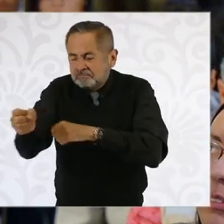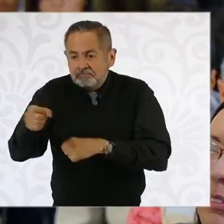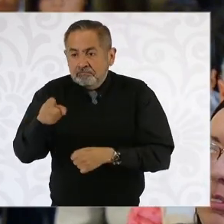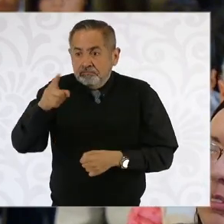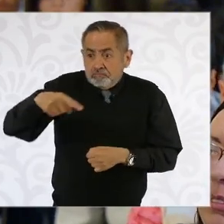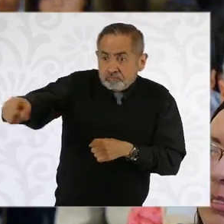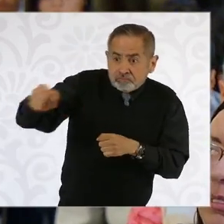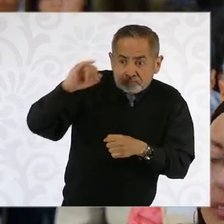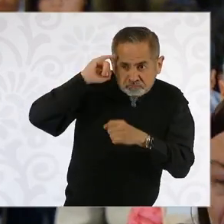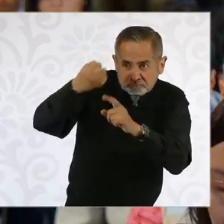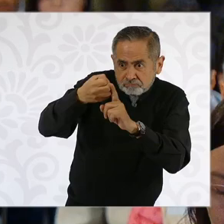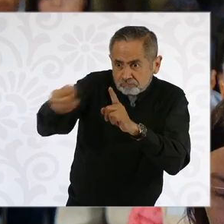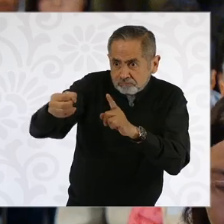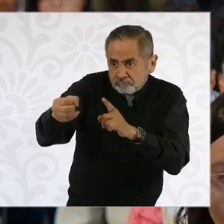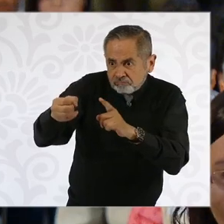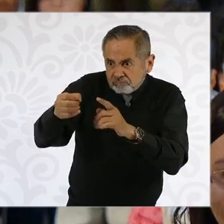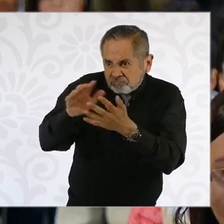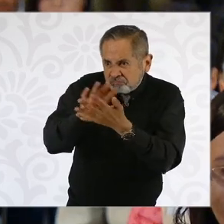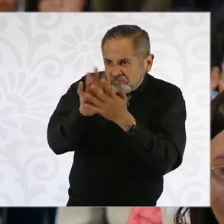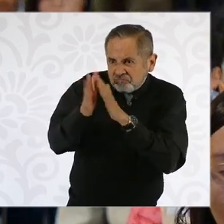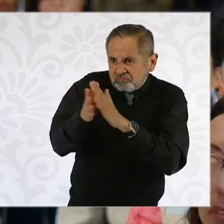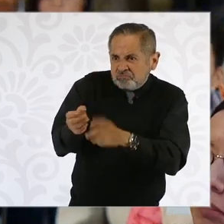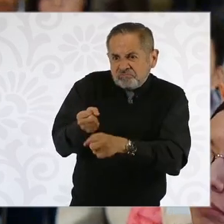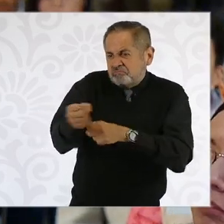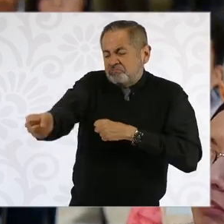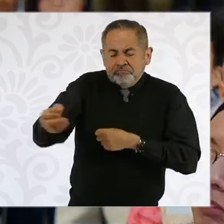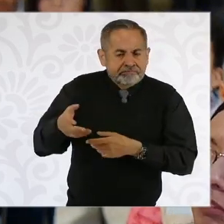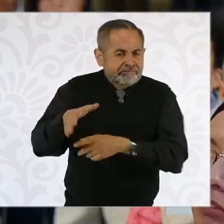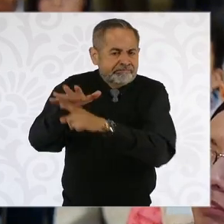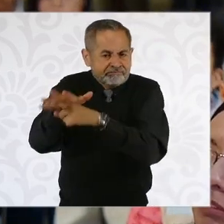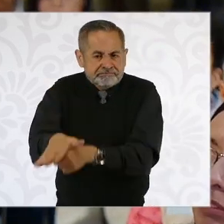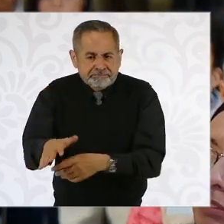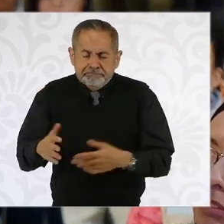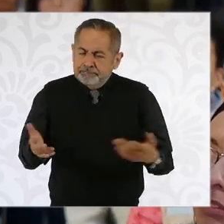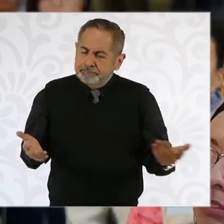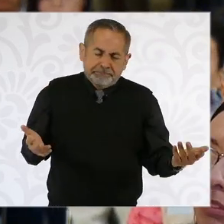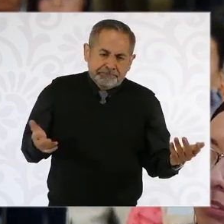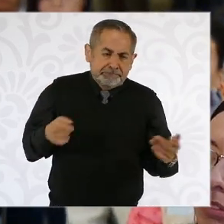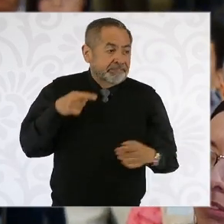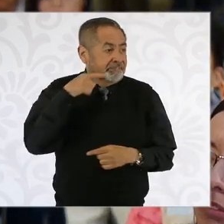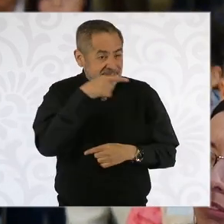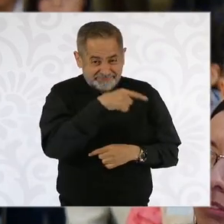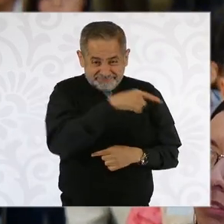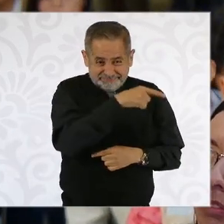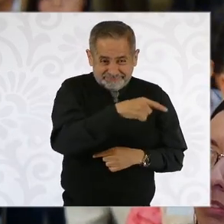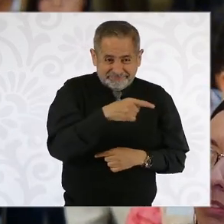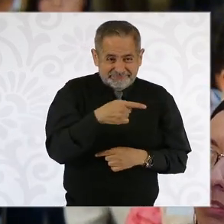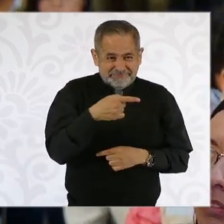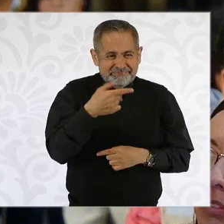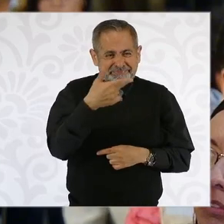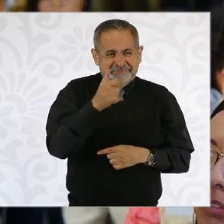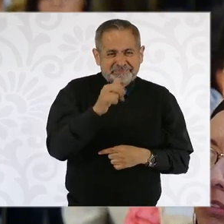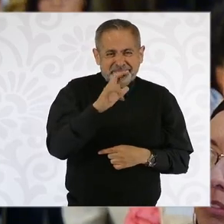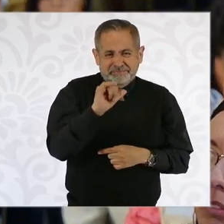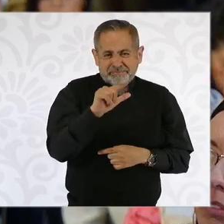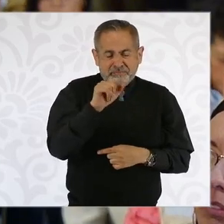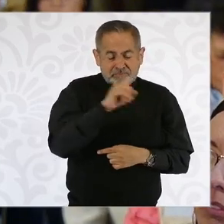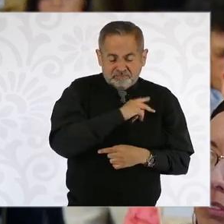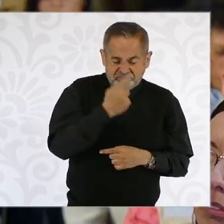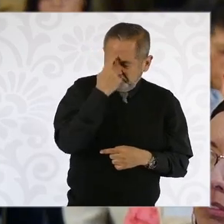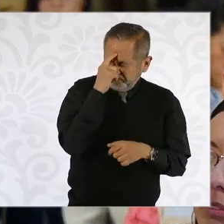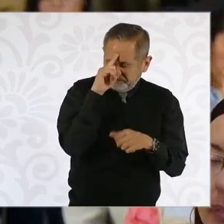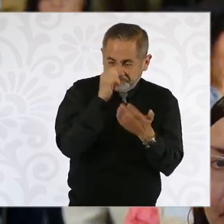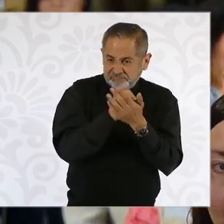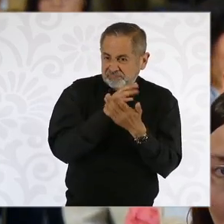que se organiza es sospechoso de subversión. En ese sentido, persiguió prácticamente de manera obsesiva